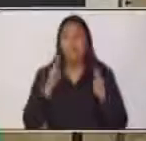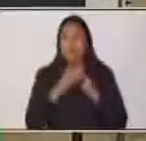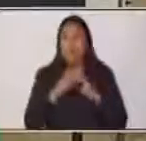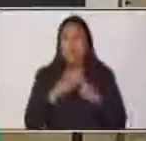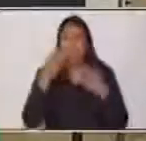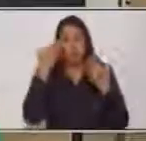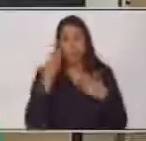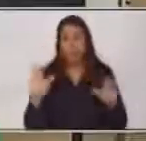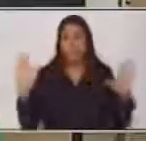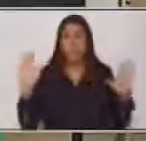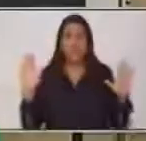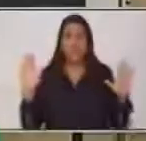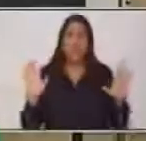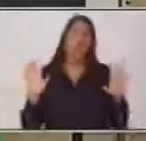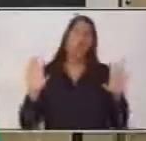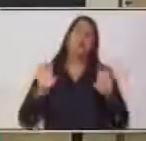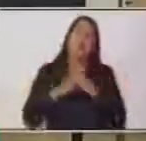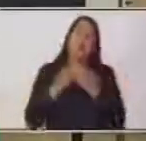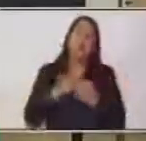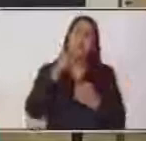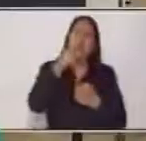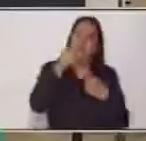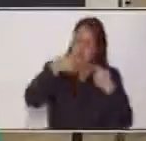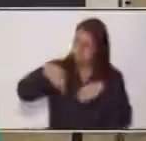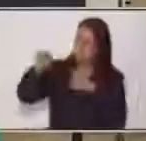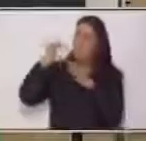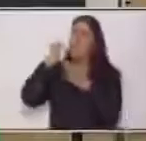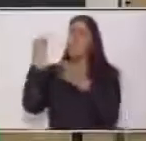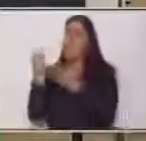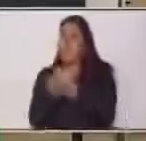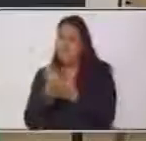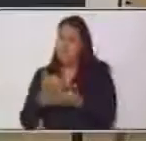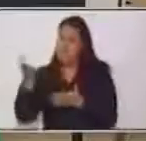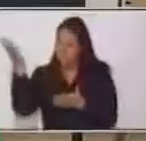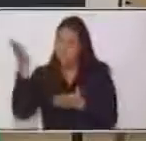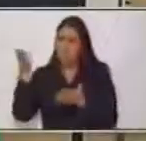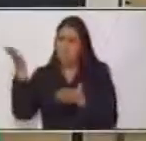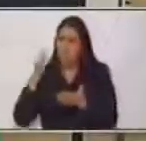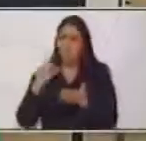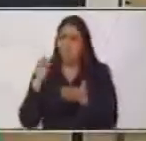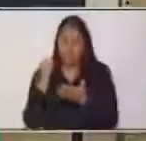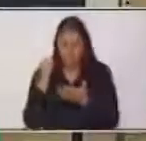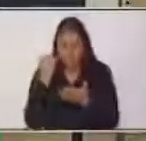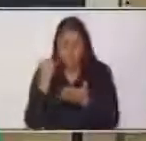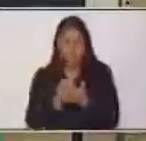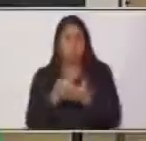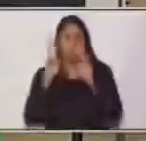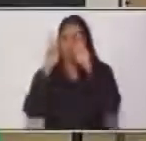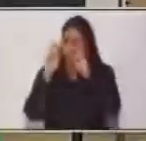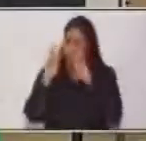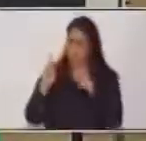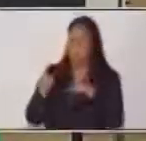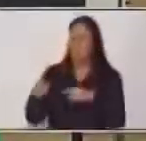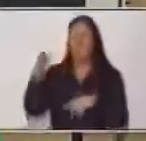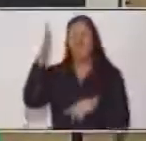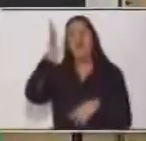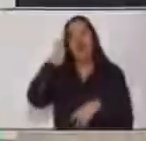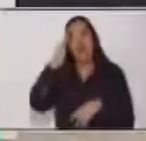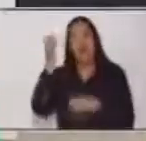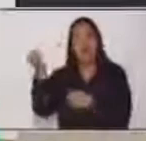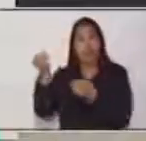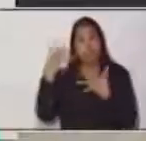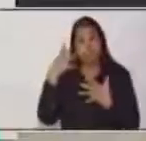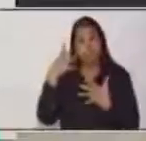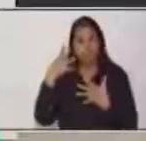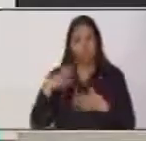acabo de mencionar, lo exhorto para que pueda investigar, para que pueda buscar, un poco más allá de ese tipo de información. Vamos a